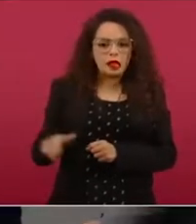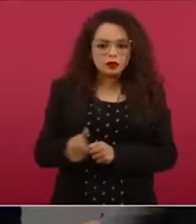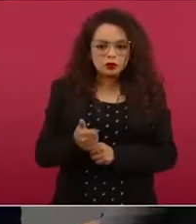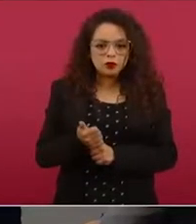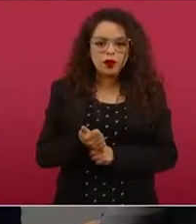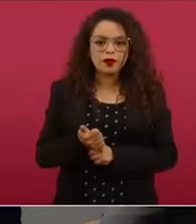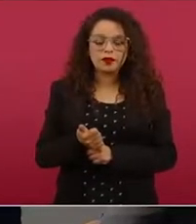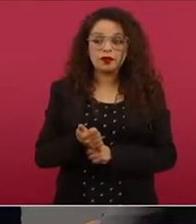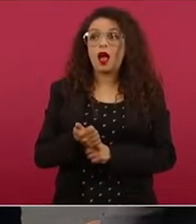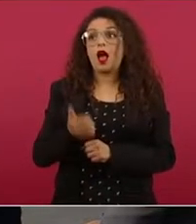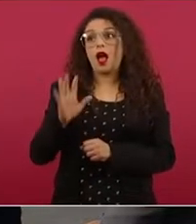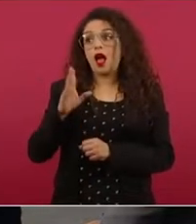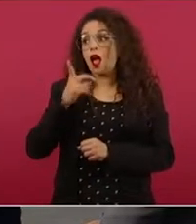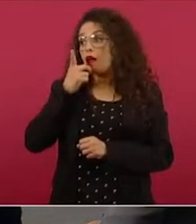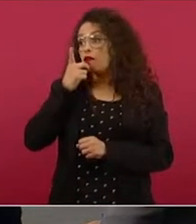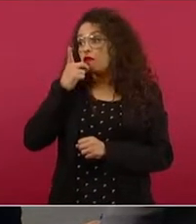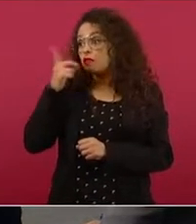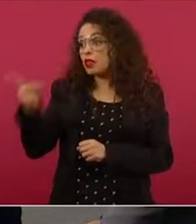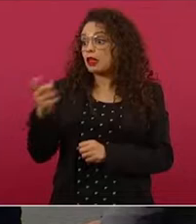era una persecución,